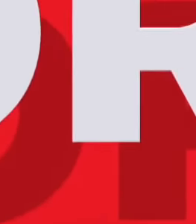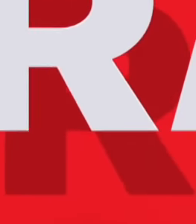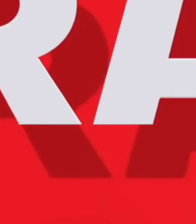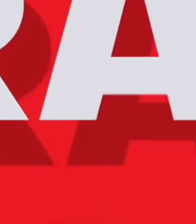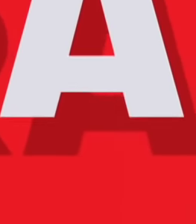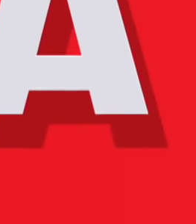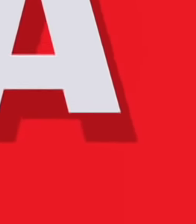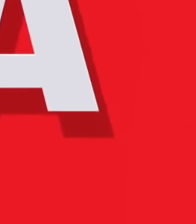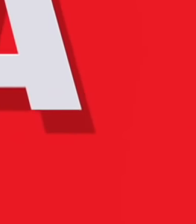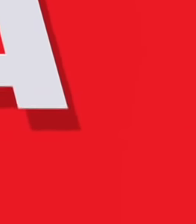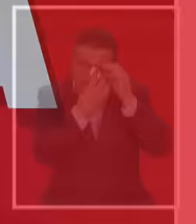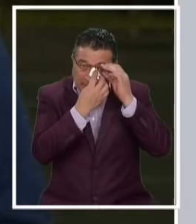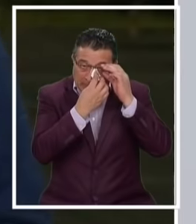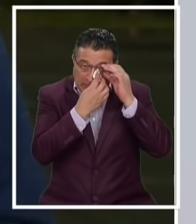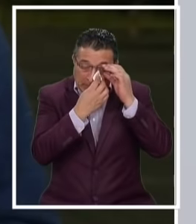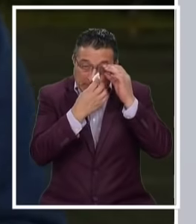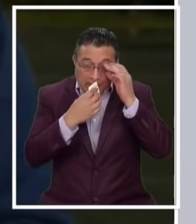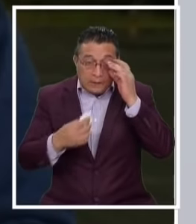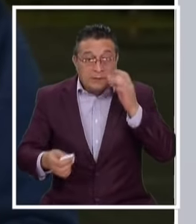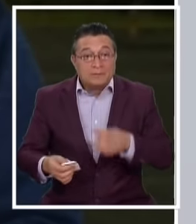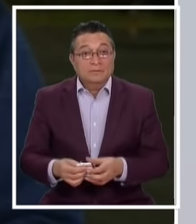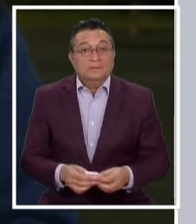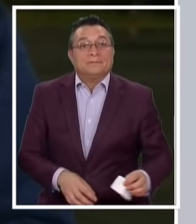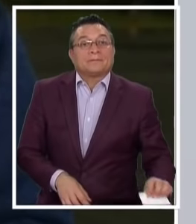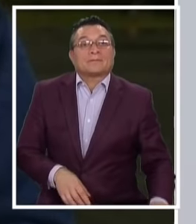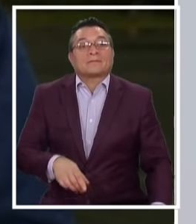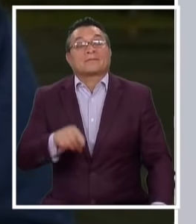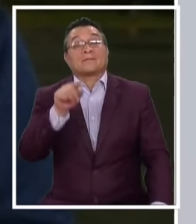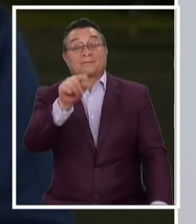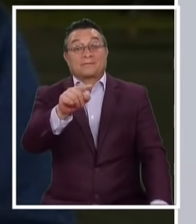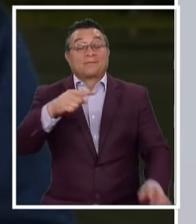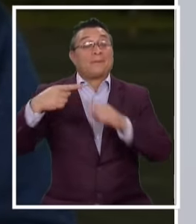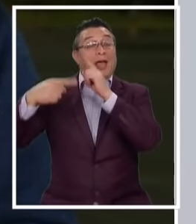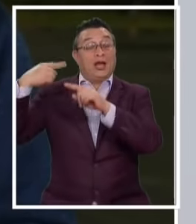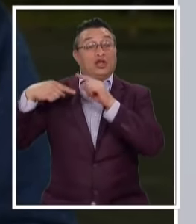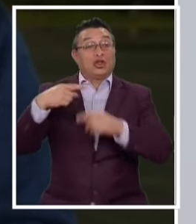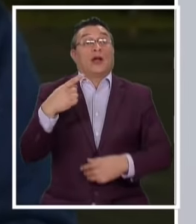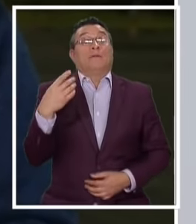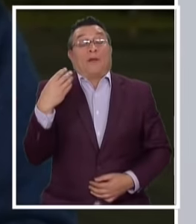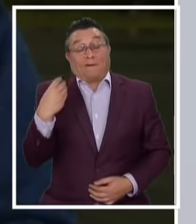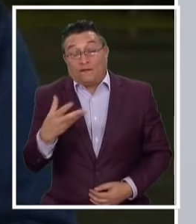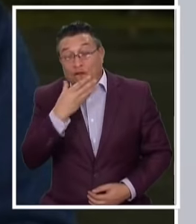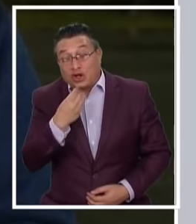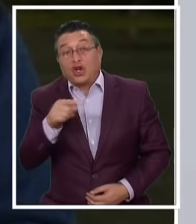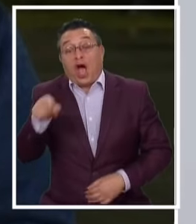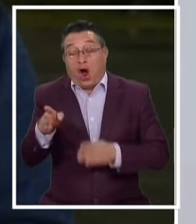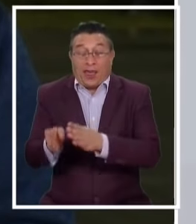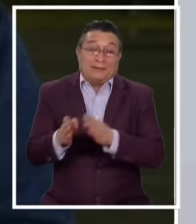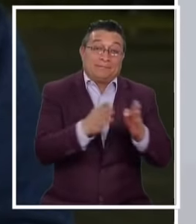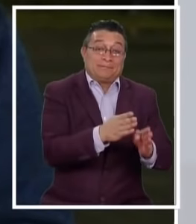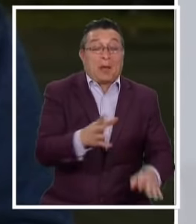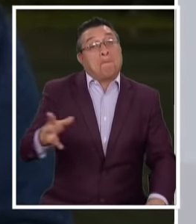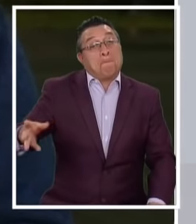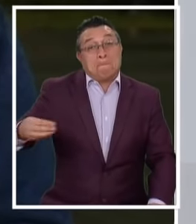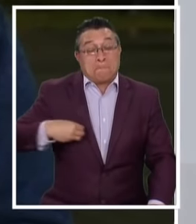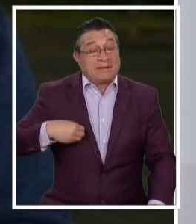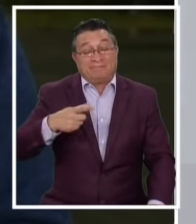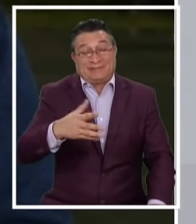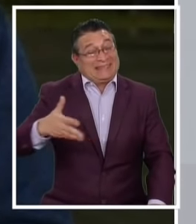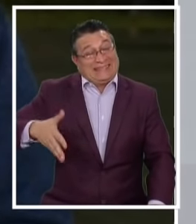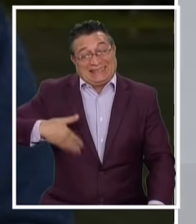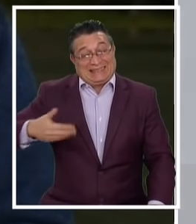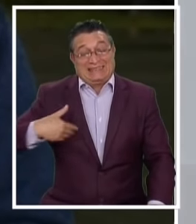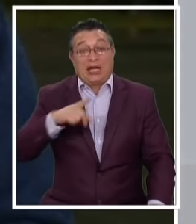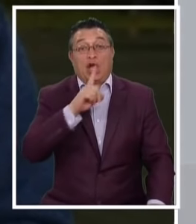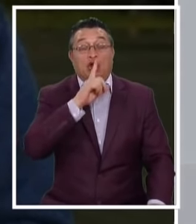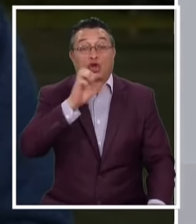Ahora Moriré Esa historia Increíble De esperanza Nos vamos a Información lamentable Información preocupante Es urgente Acerca de la autopsia Del pequeño